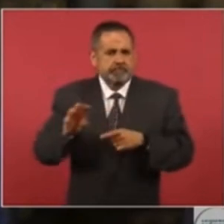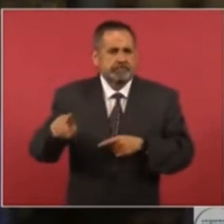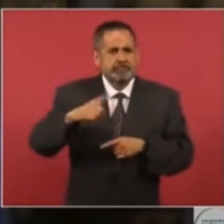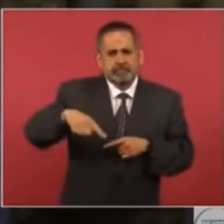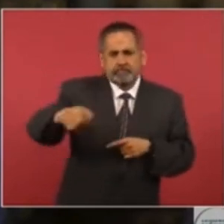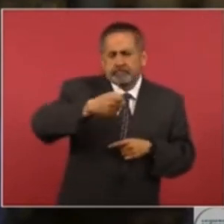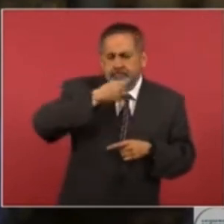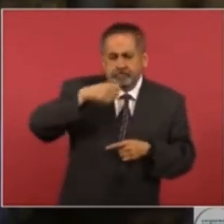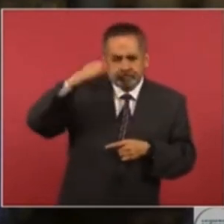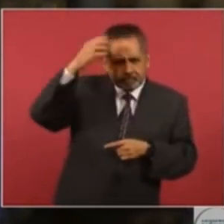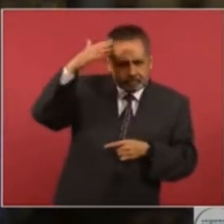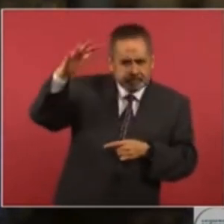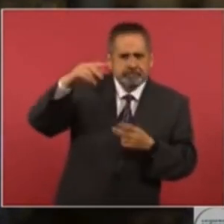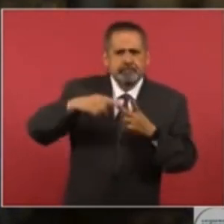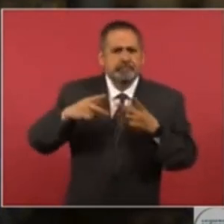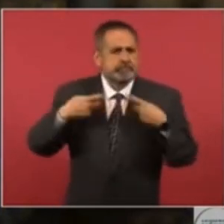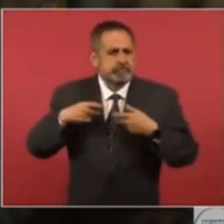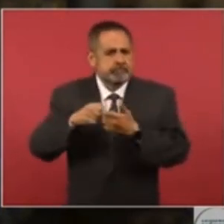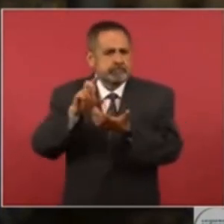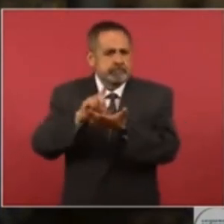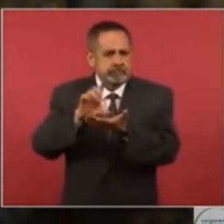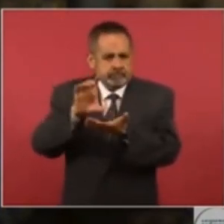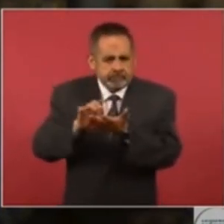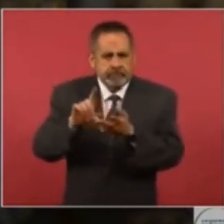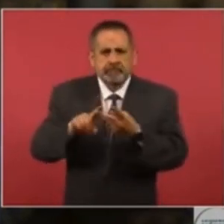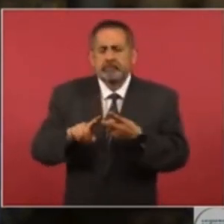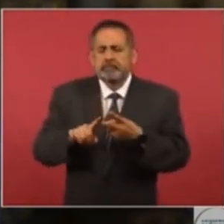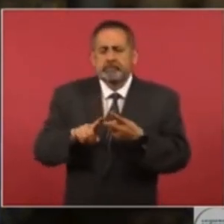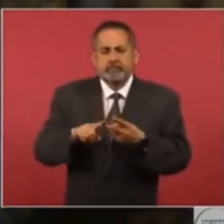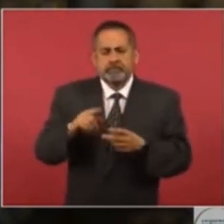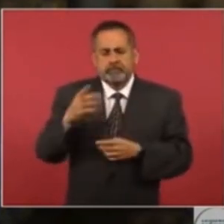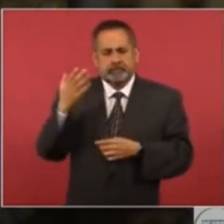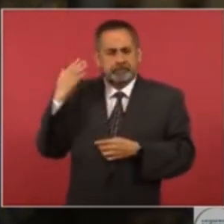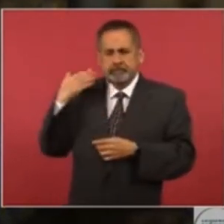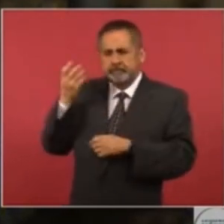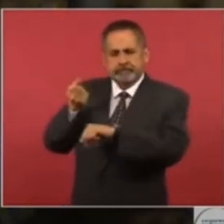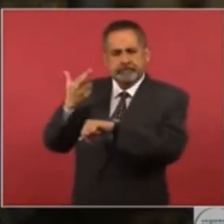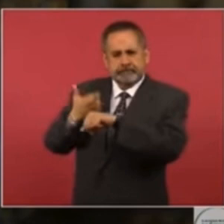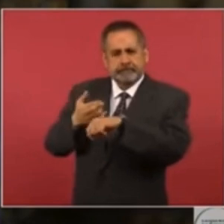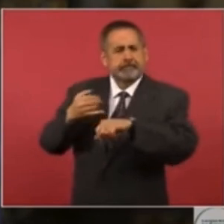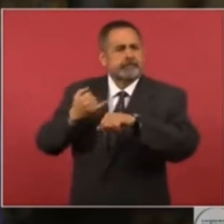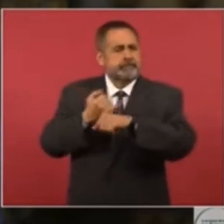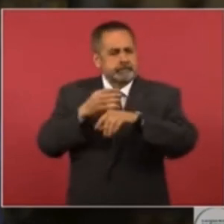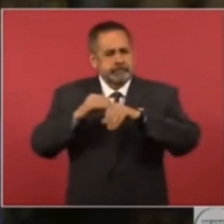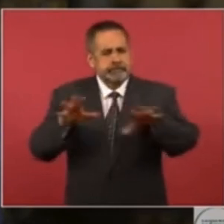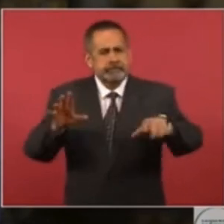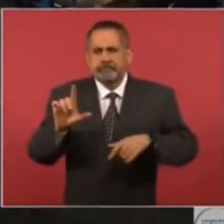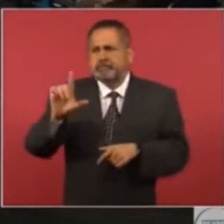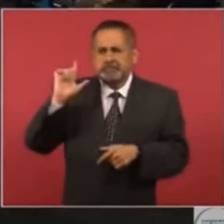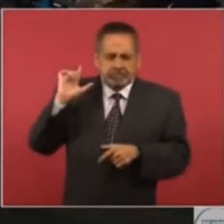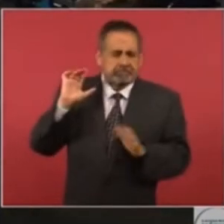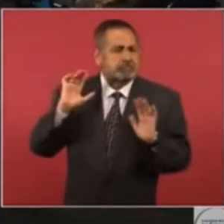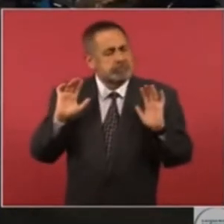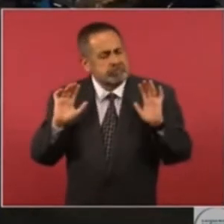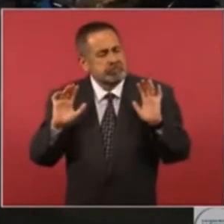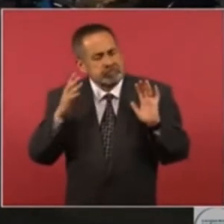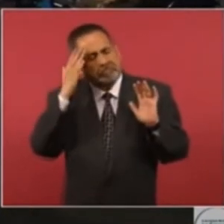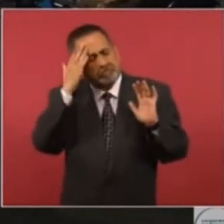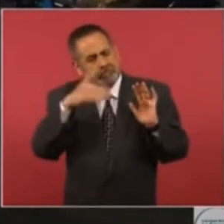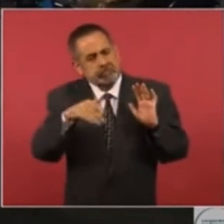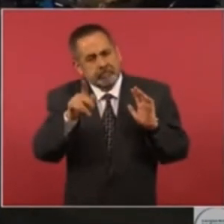mayores, a las personas con discapacidad, el informe que dio la secretaria Ariana Montiel el día lunes. Y bueno,